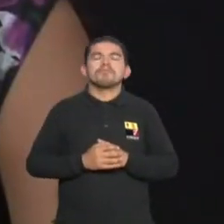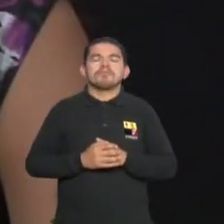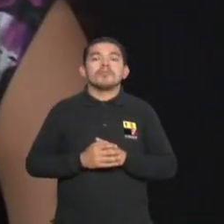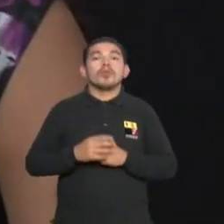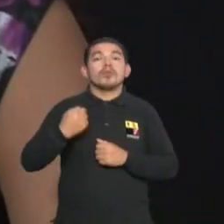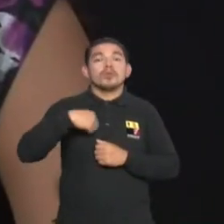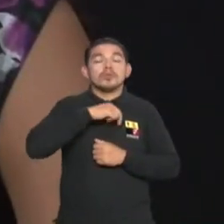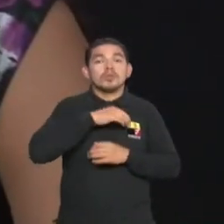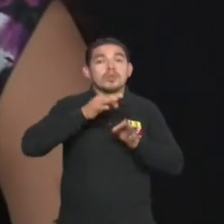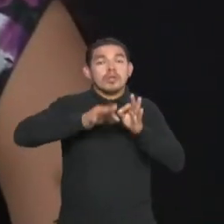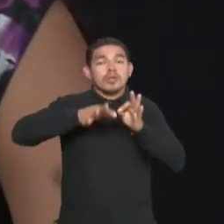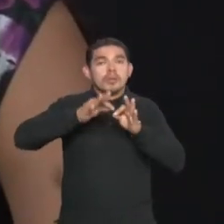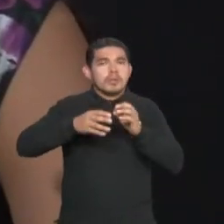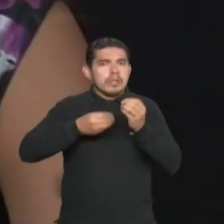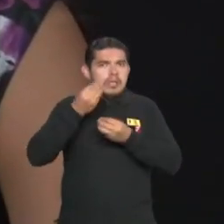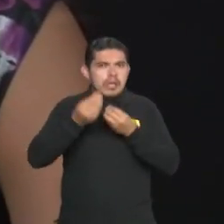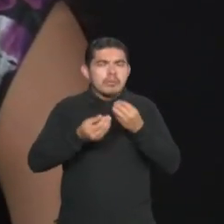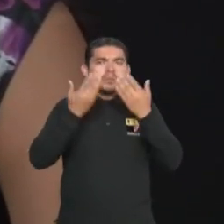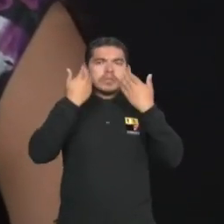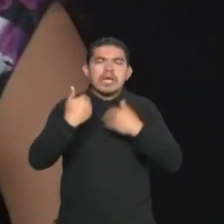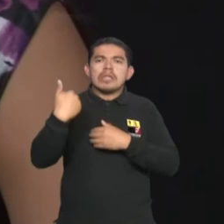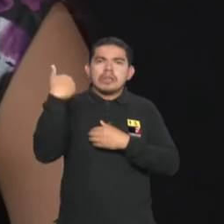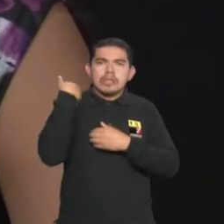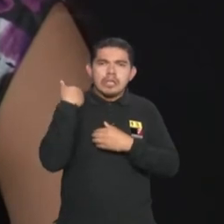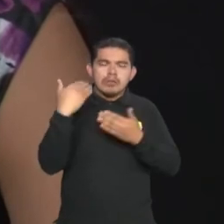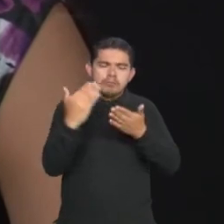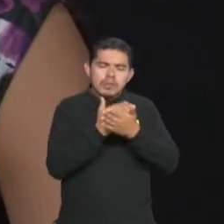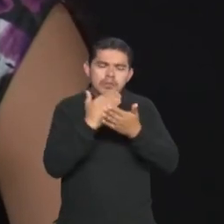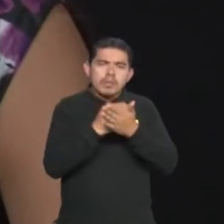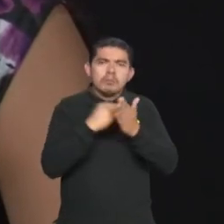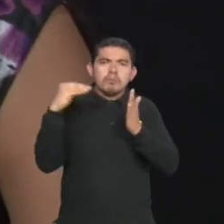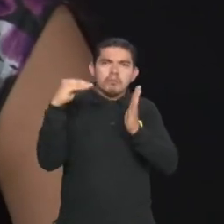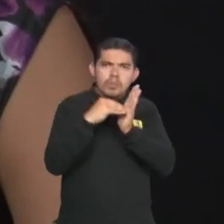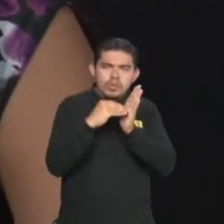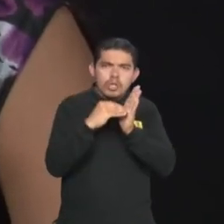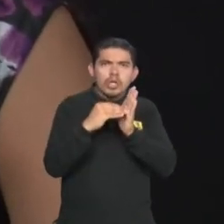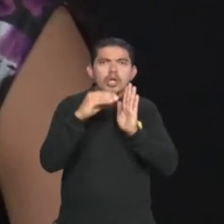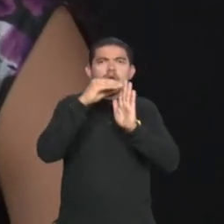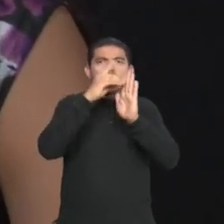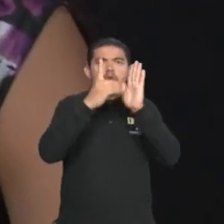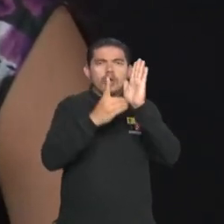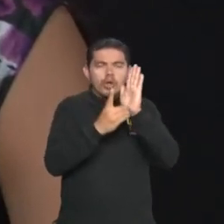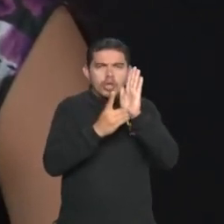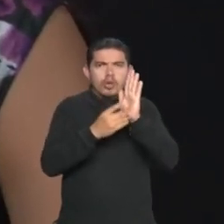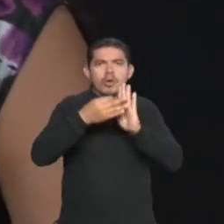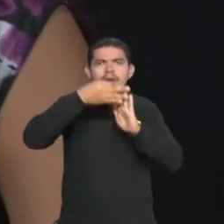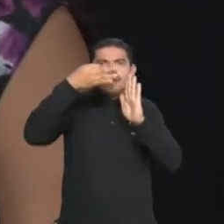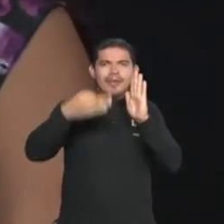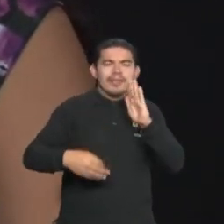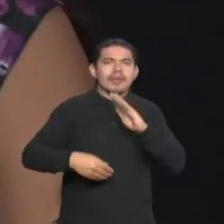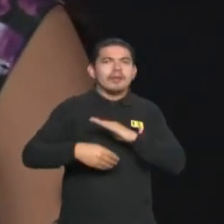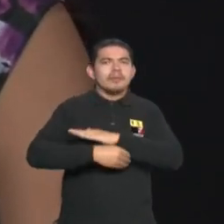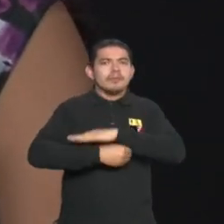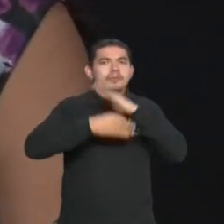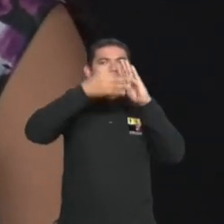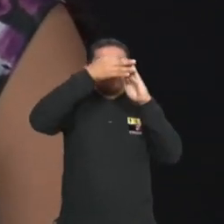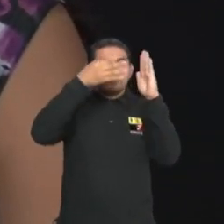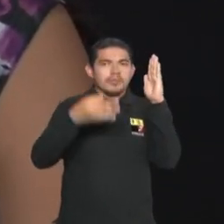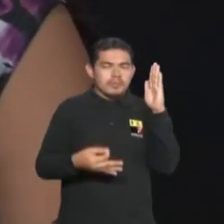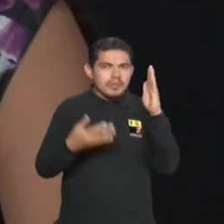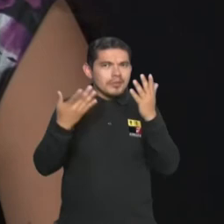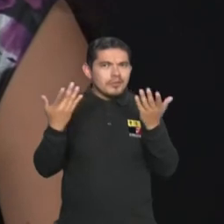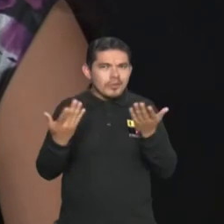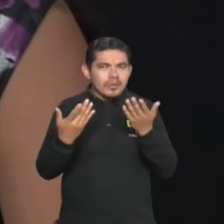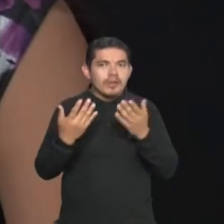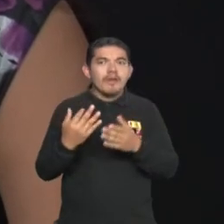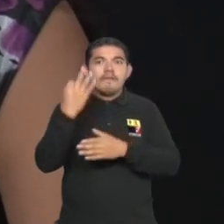intérpretes de lengua de señas construimos un código de ética. Ese código de ética está reflejado tanto en la Asociación Nacional de Intérpretes como en la Federación Nacional de